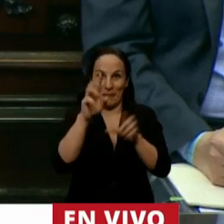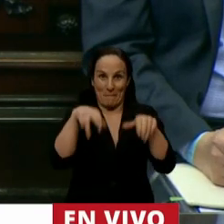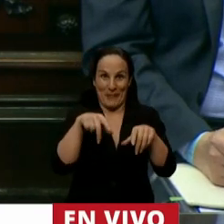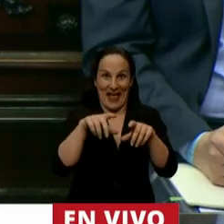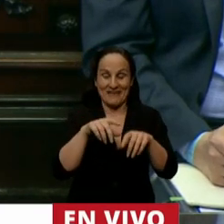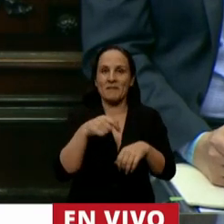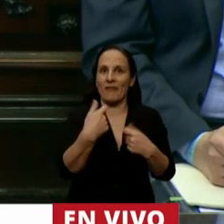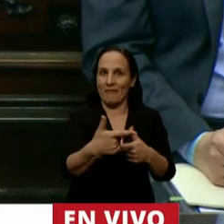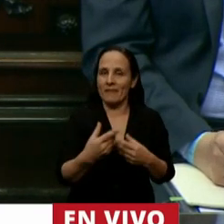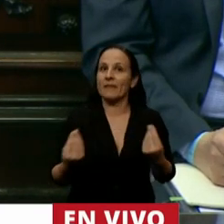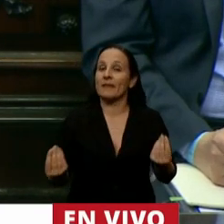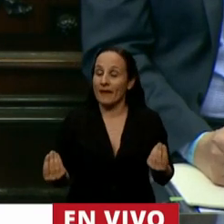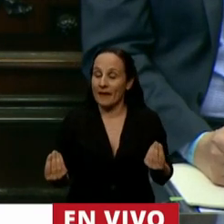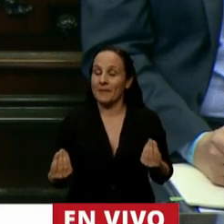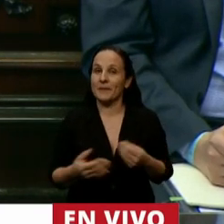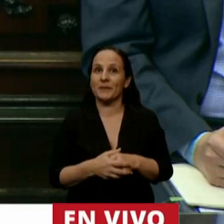asimismo